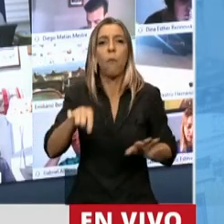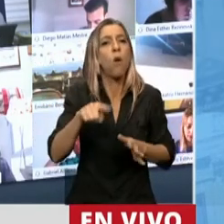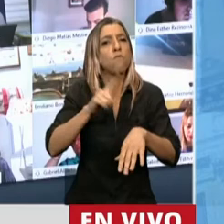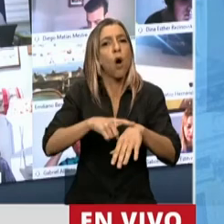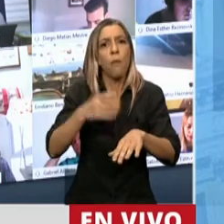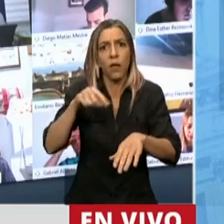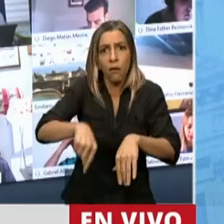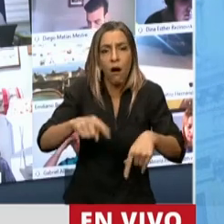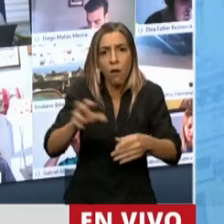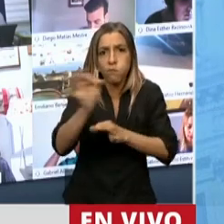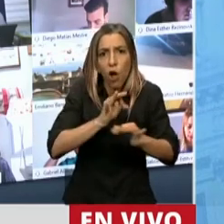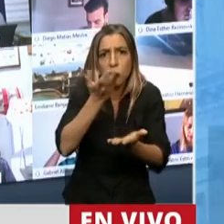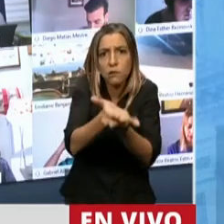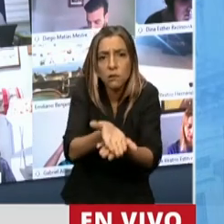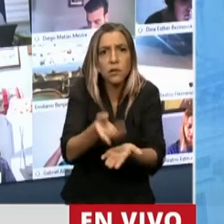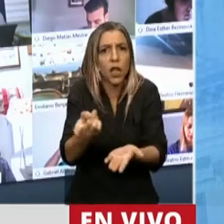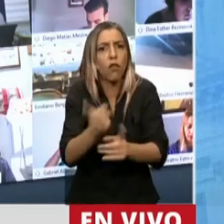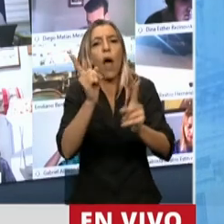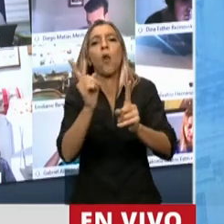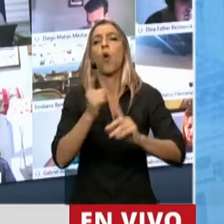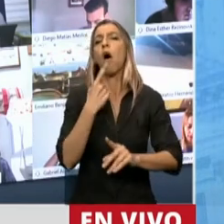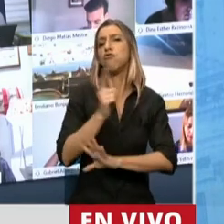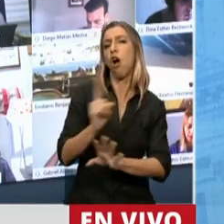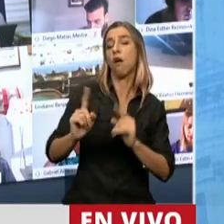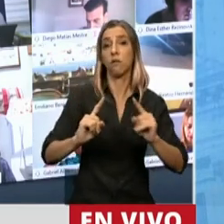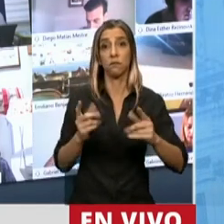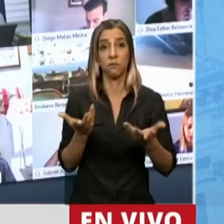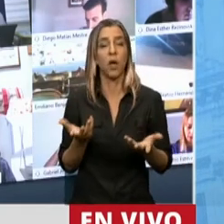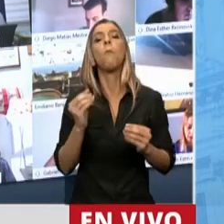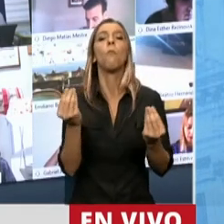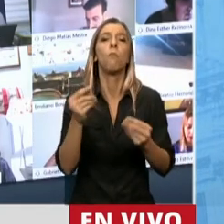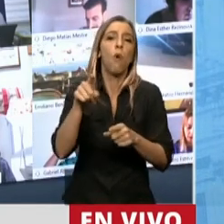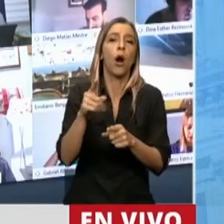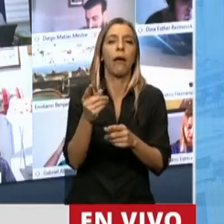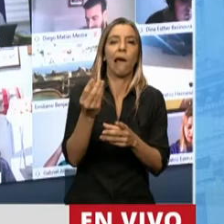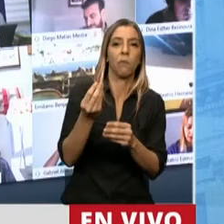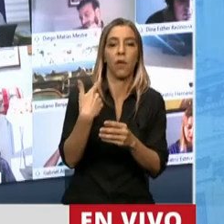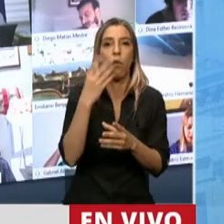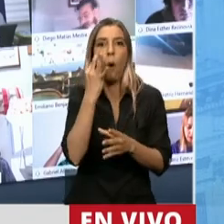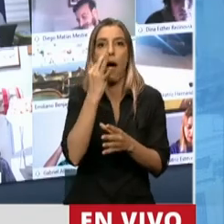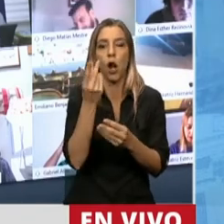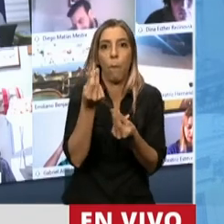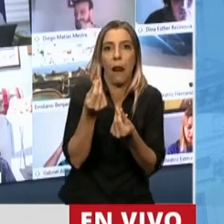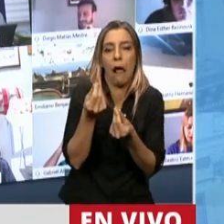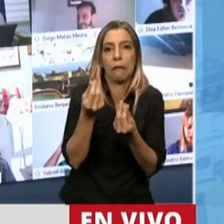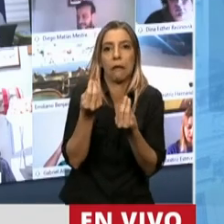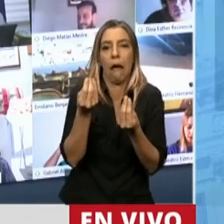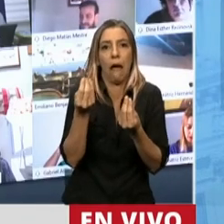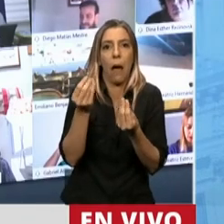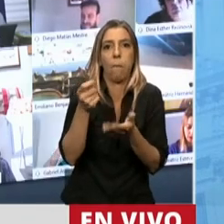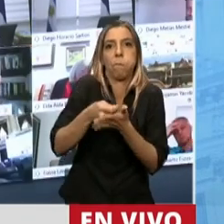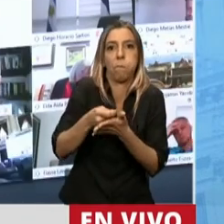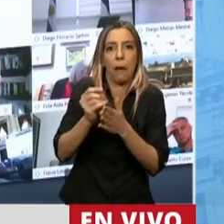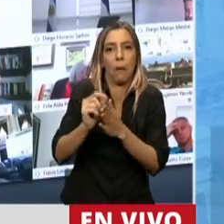a los más ricos del país una gota de su fortuna se derrame hacia los que están abajo. En este contexto,